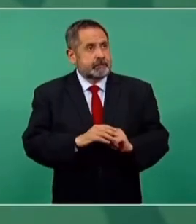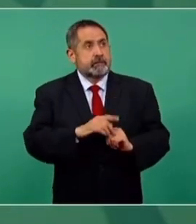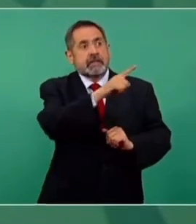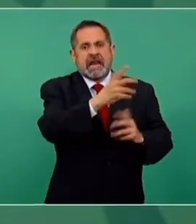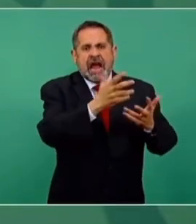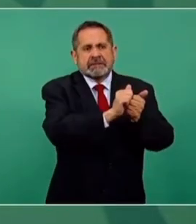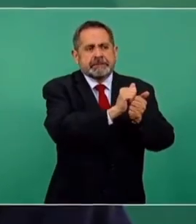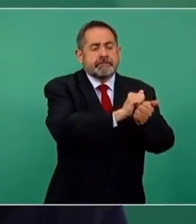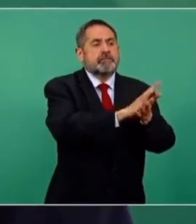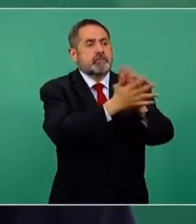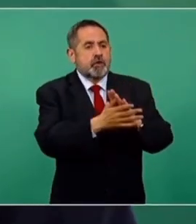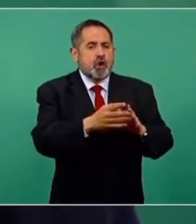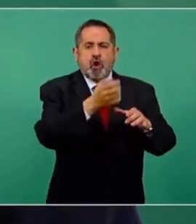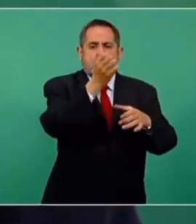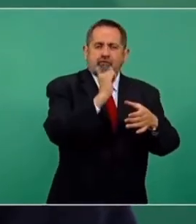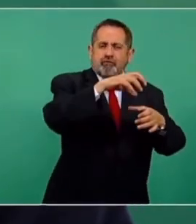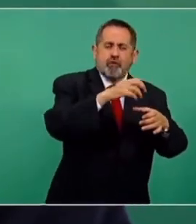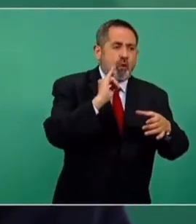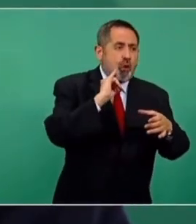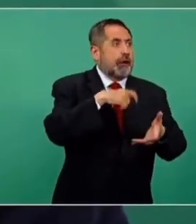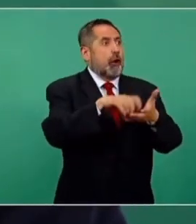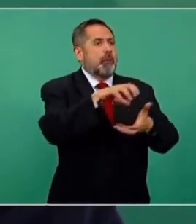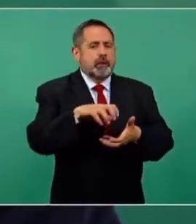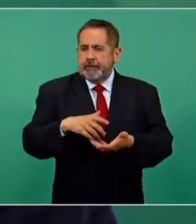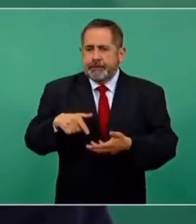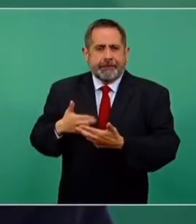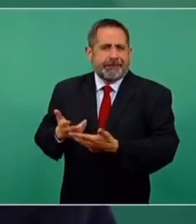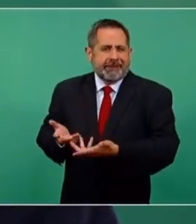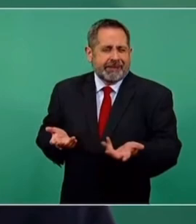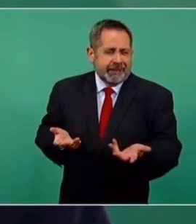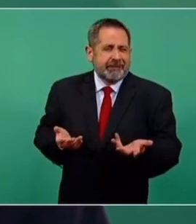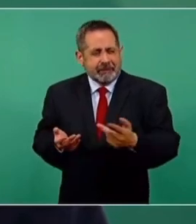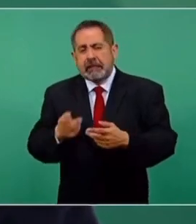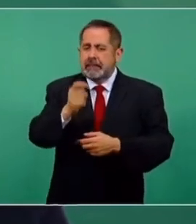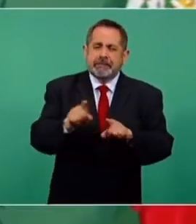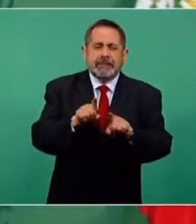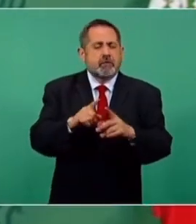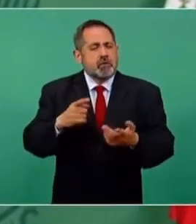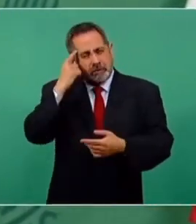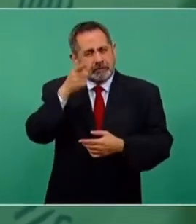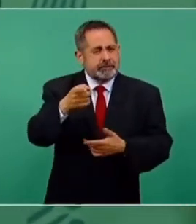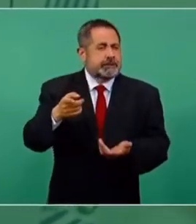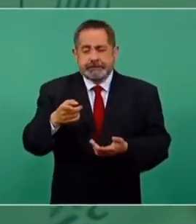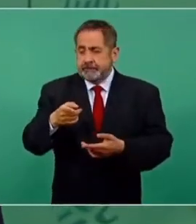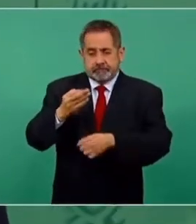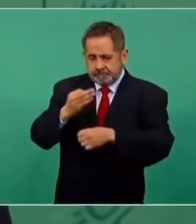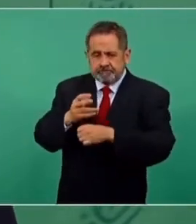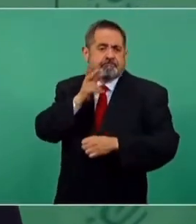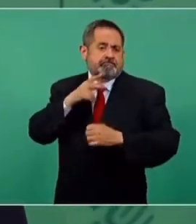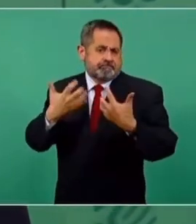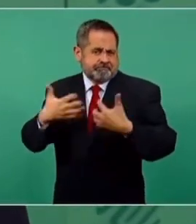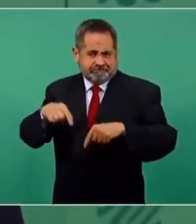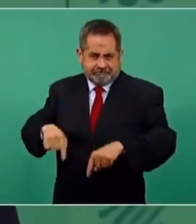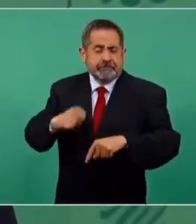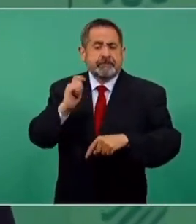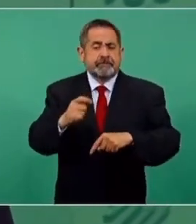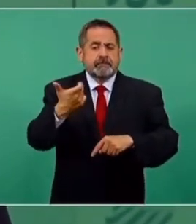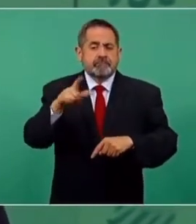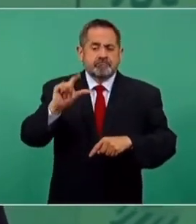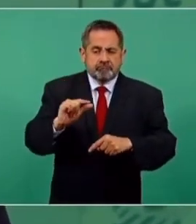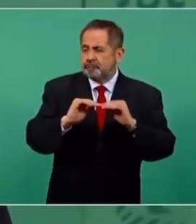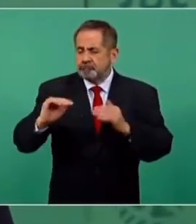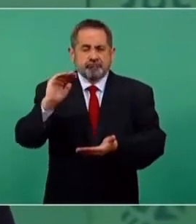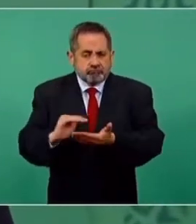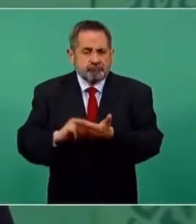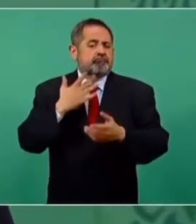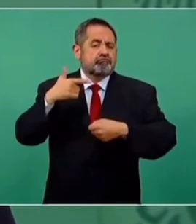vamos hacia la autosuficiencia. Esto nos va a permitir sobre todo mantener precios bajos en gasolinas,